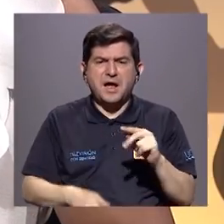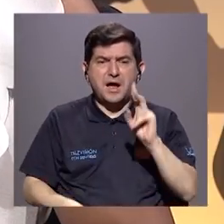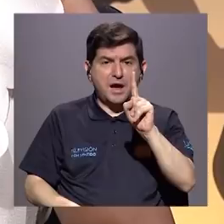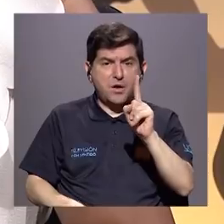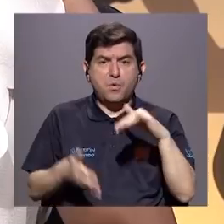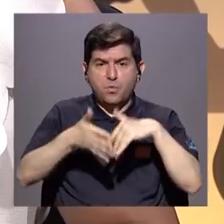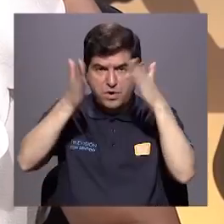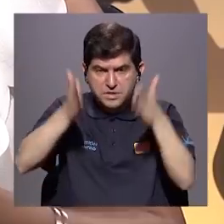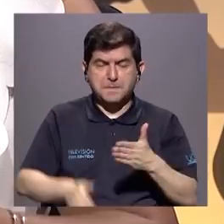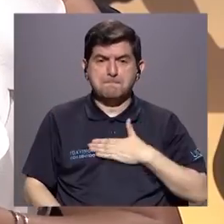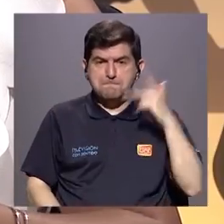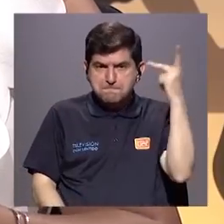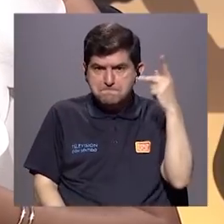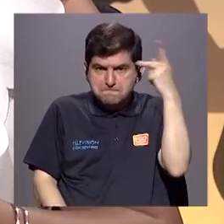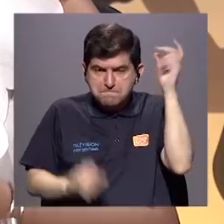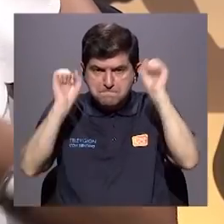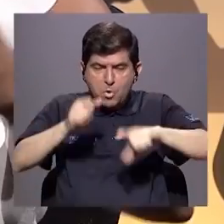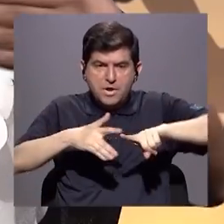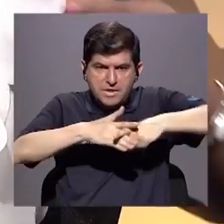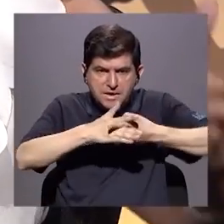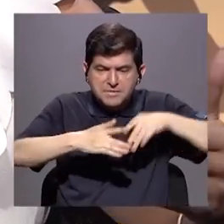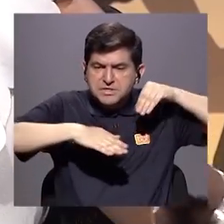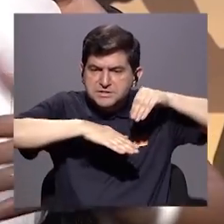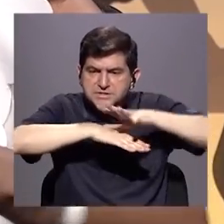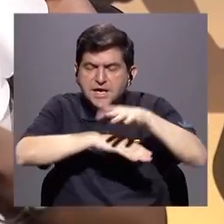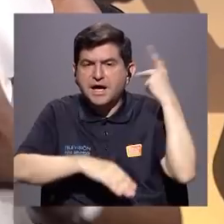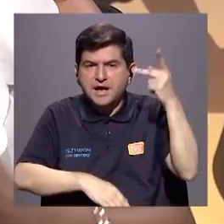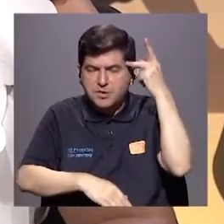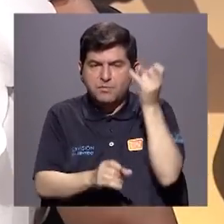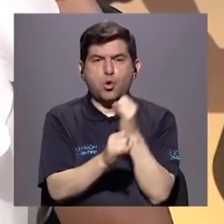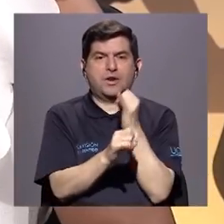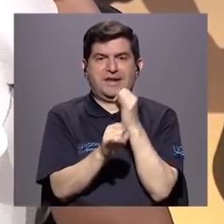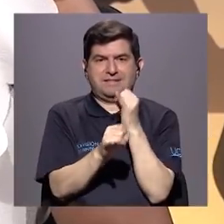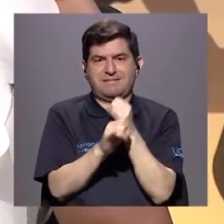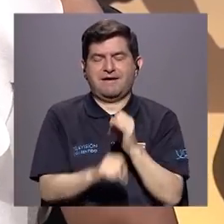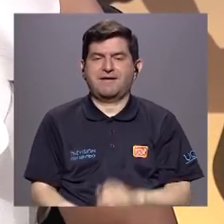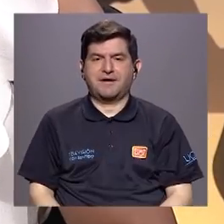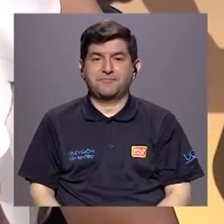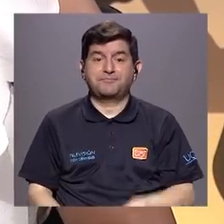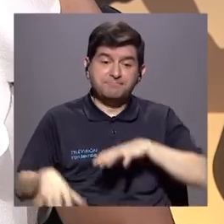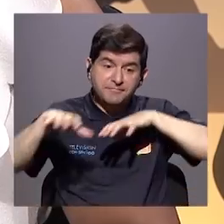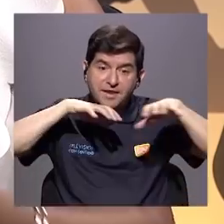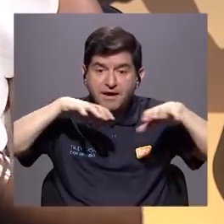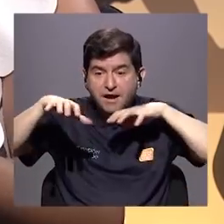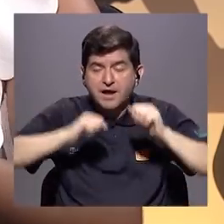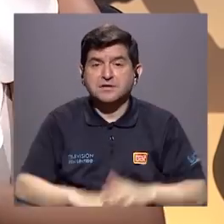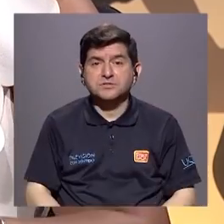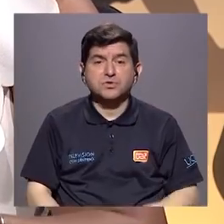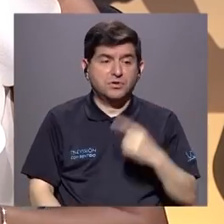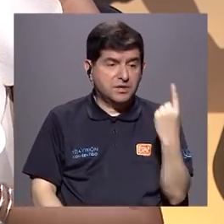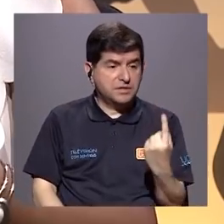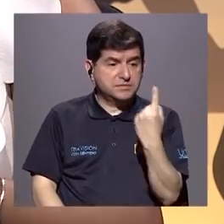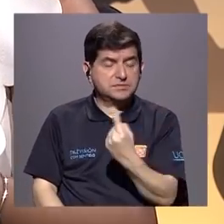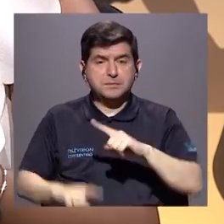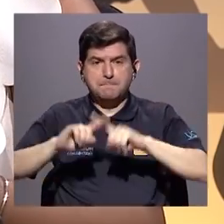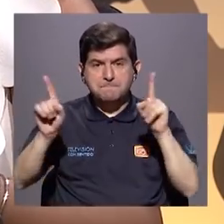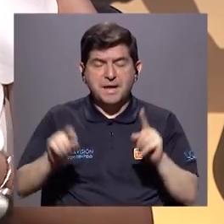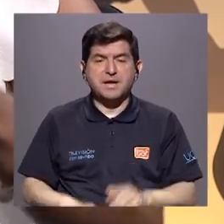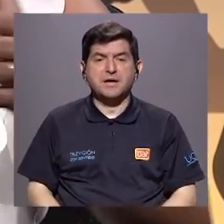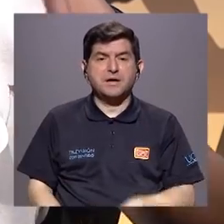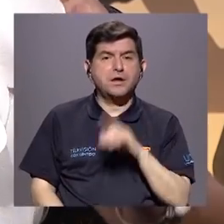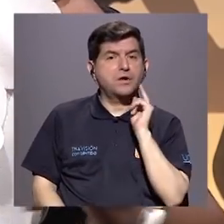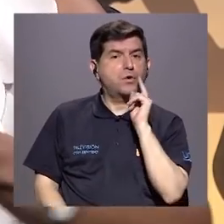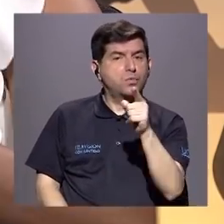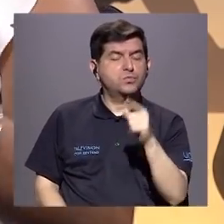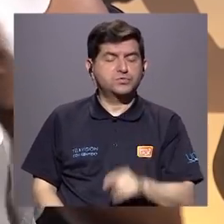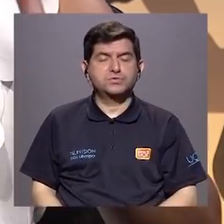de uno de mis estudiantes. Mi política puede empezar a permear la política institucional. Así que las acciones son uno a uno, pero en ese uno a